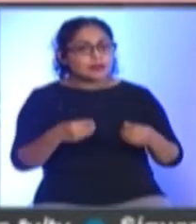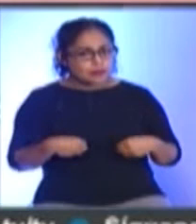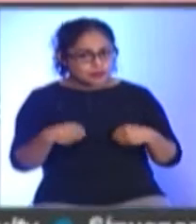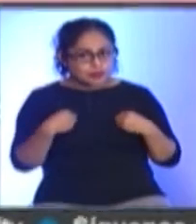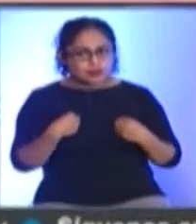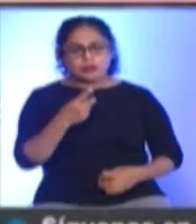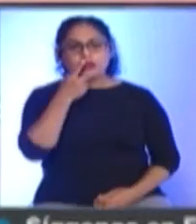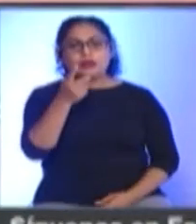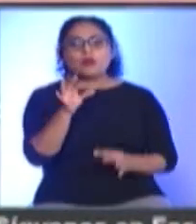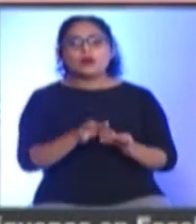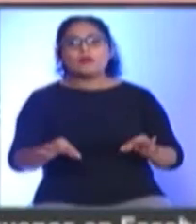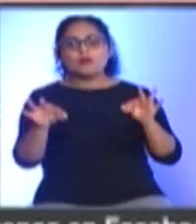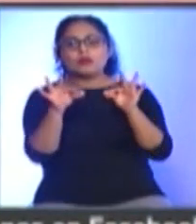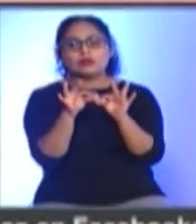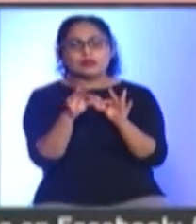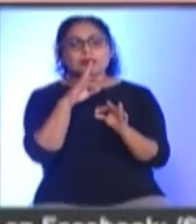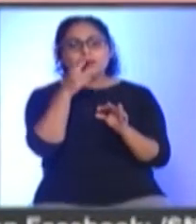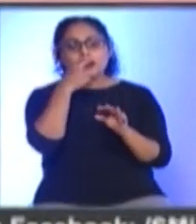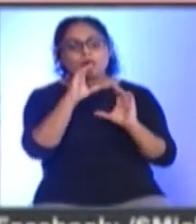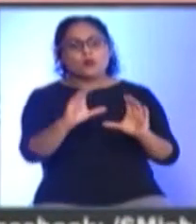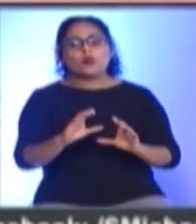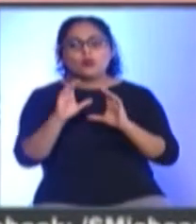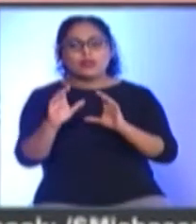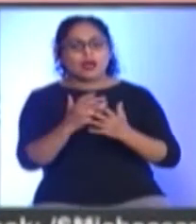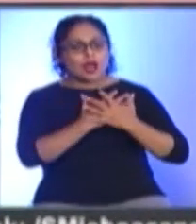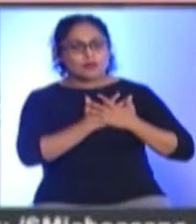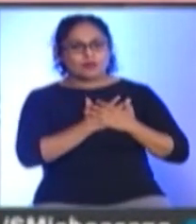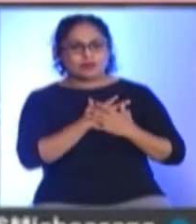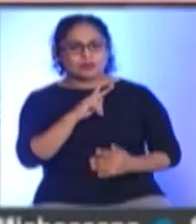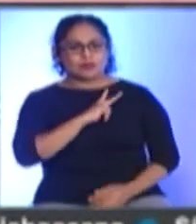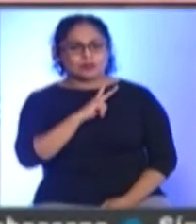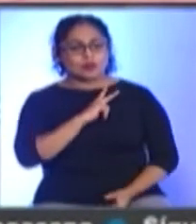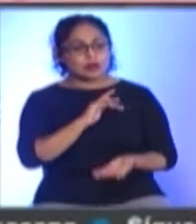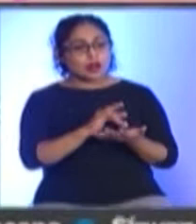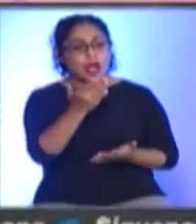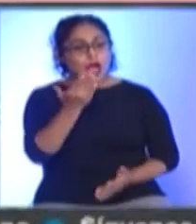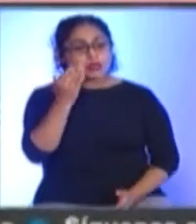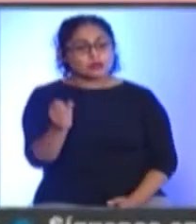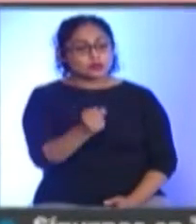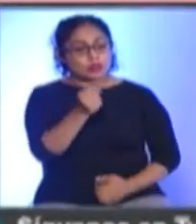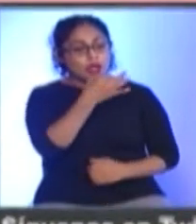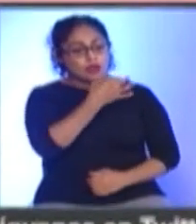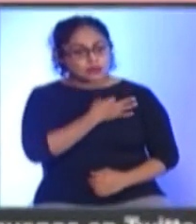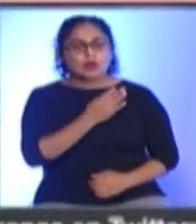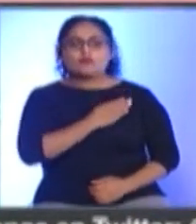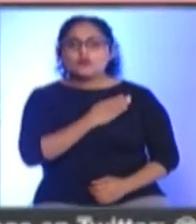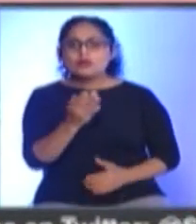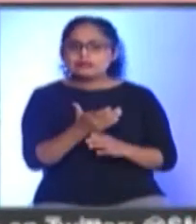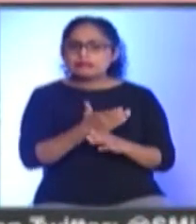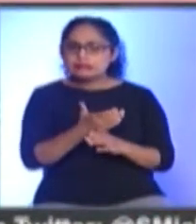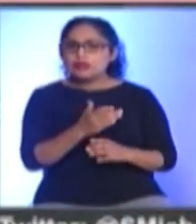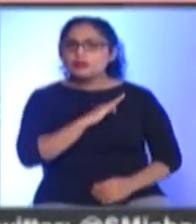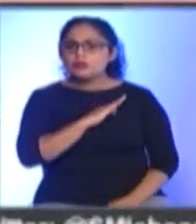dijo, la importancia que tiene el autocuidado y el amor propio Pues gracias a un diagnóstico oportuno se puede curar el cáncer de mama